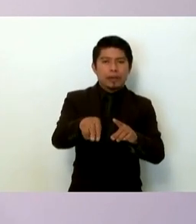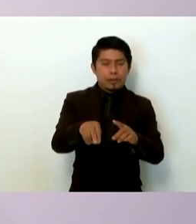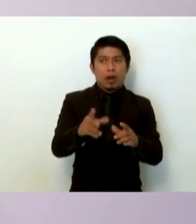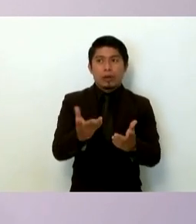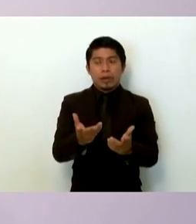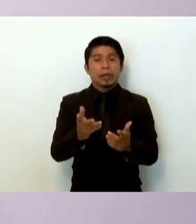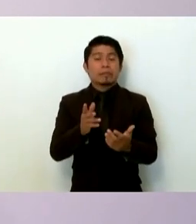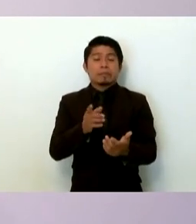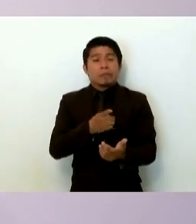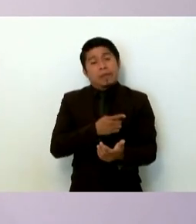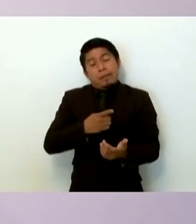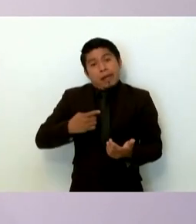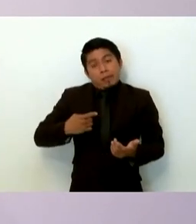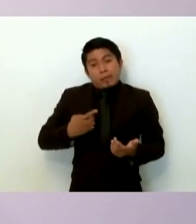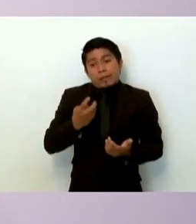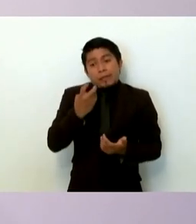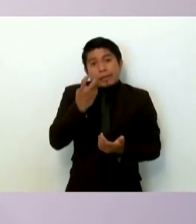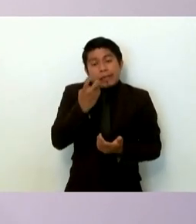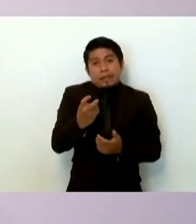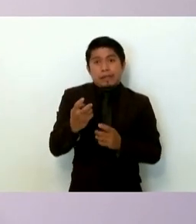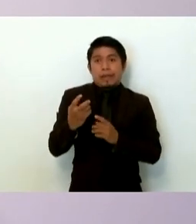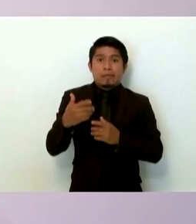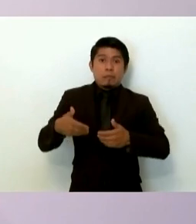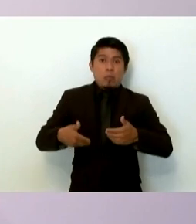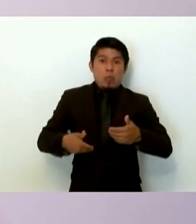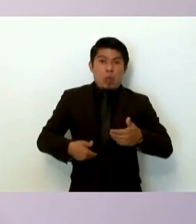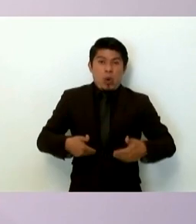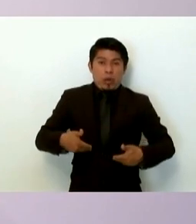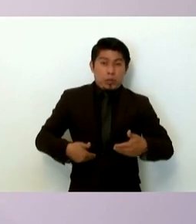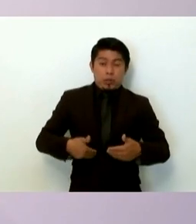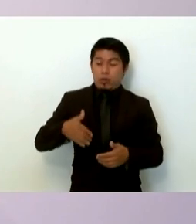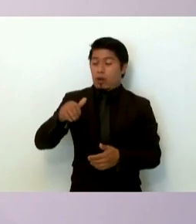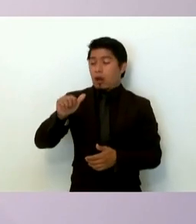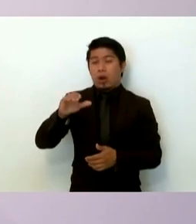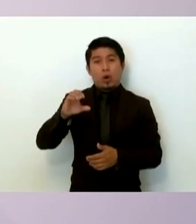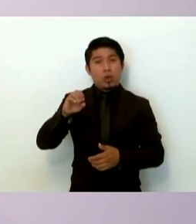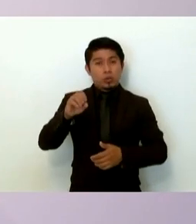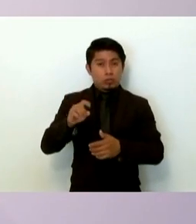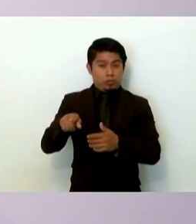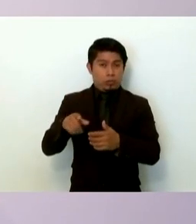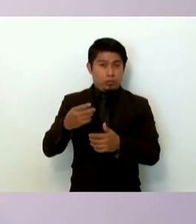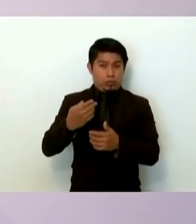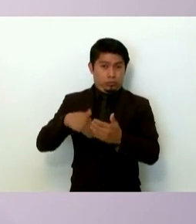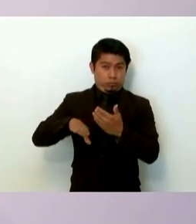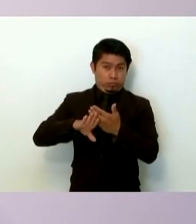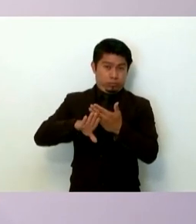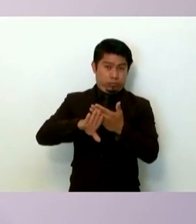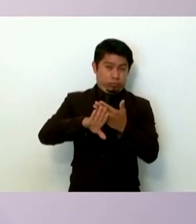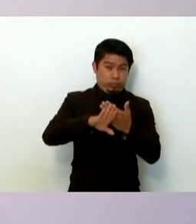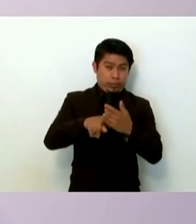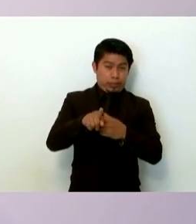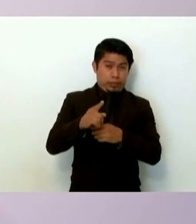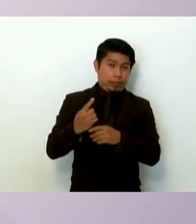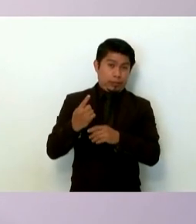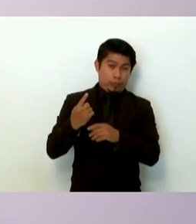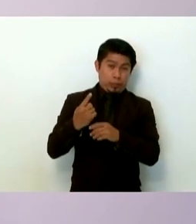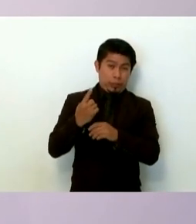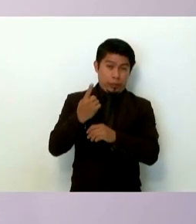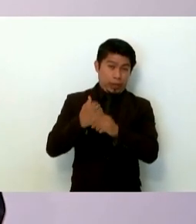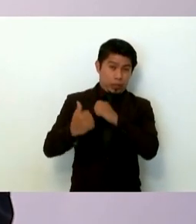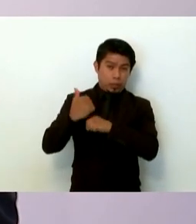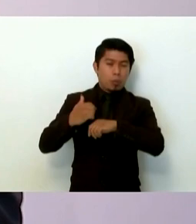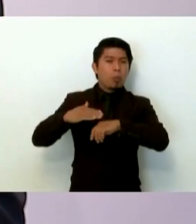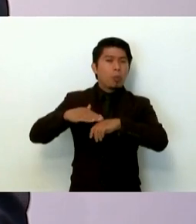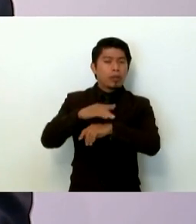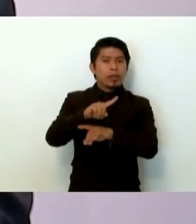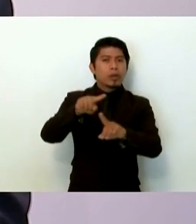que enfrentar este acoso judicial que se ha venido presentando en el último año, porque